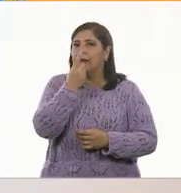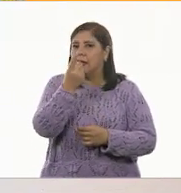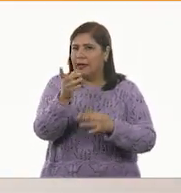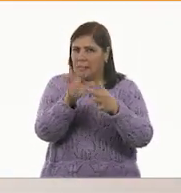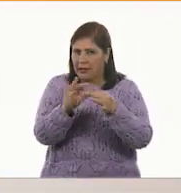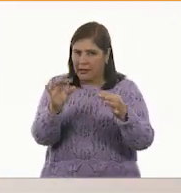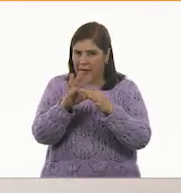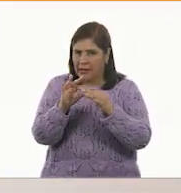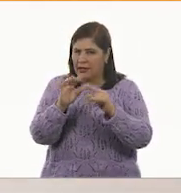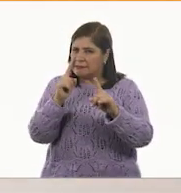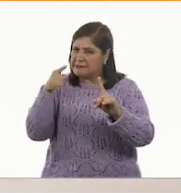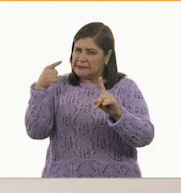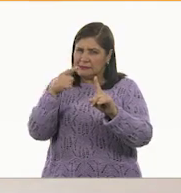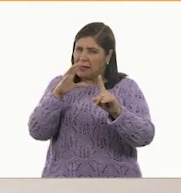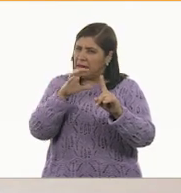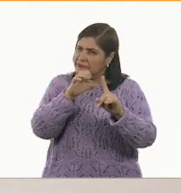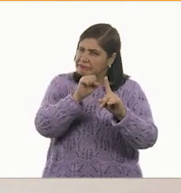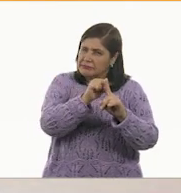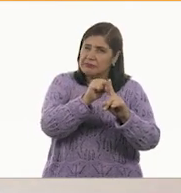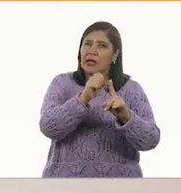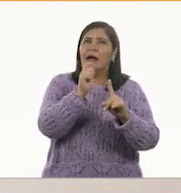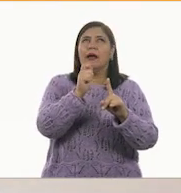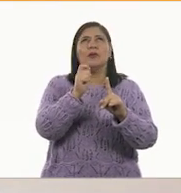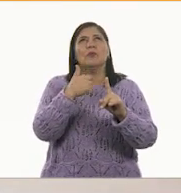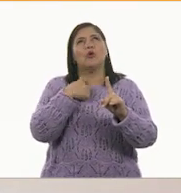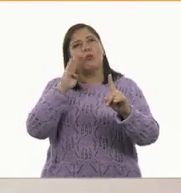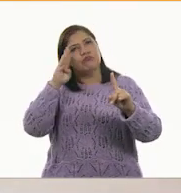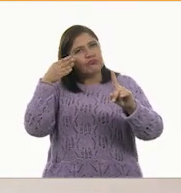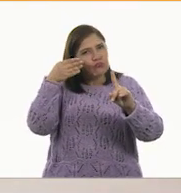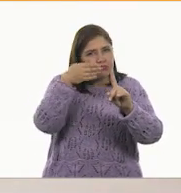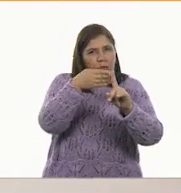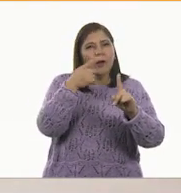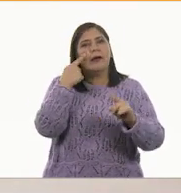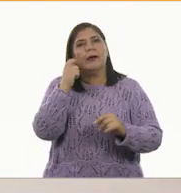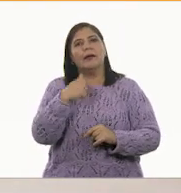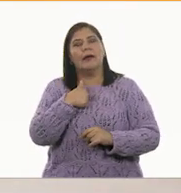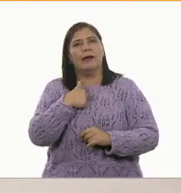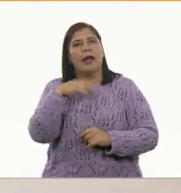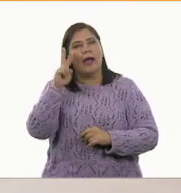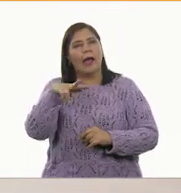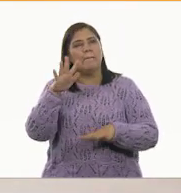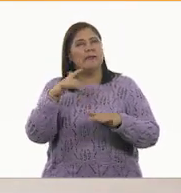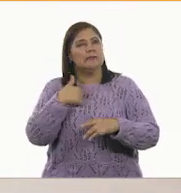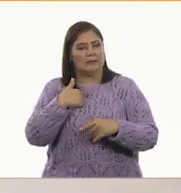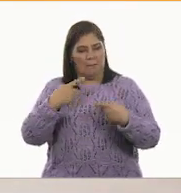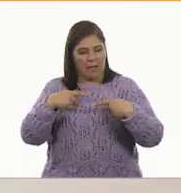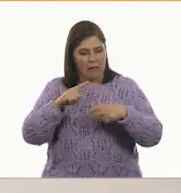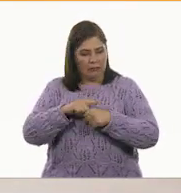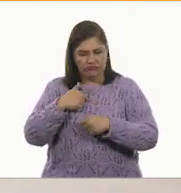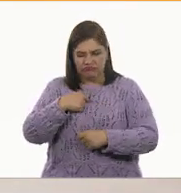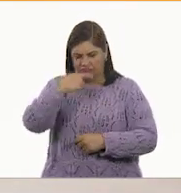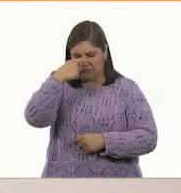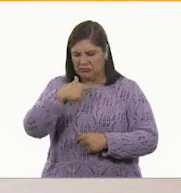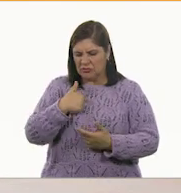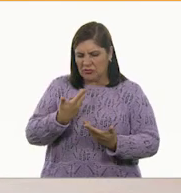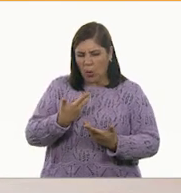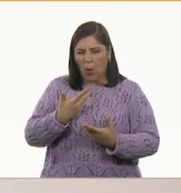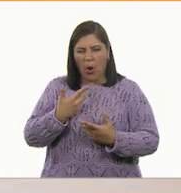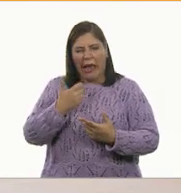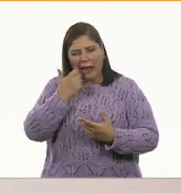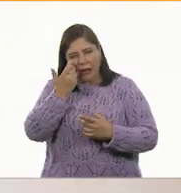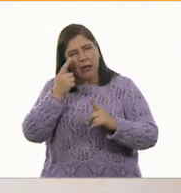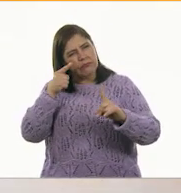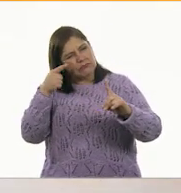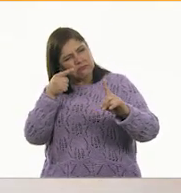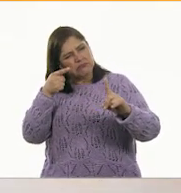esta parte de los retos es un objetivo, un desafío personal para demostrarnos que todos podemos luchar y cumplir con